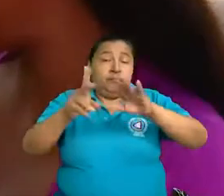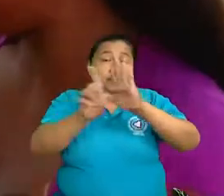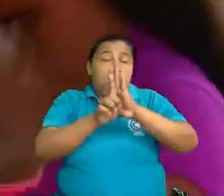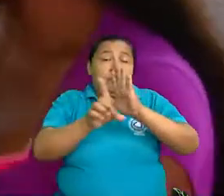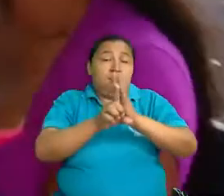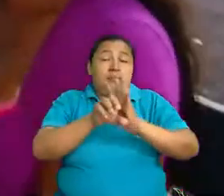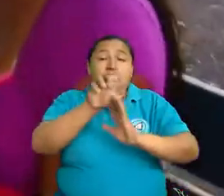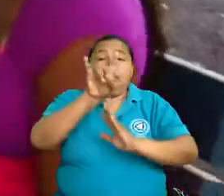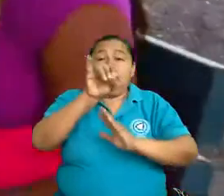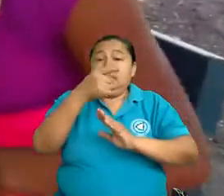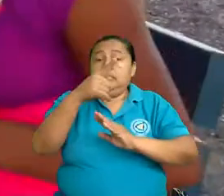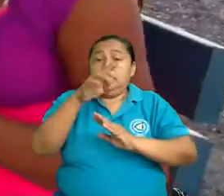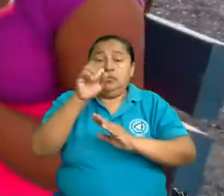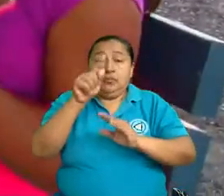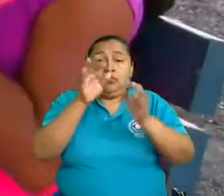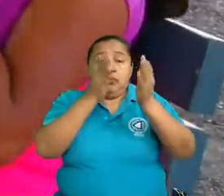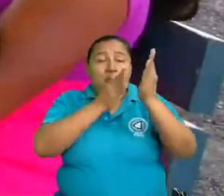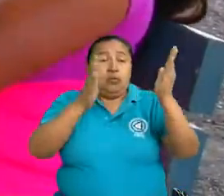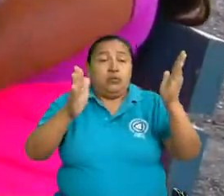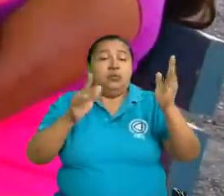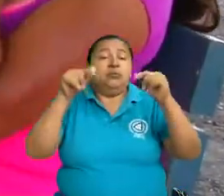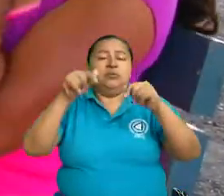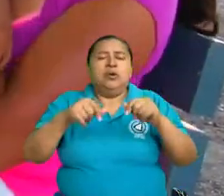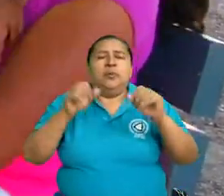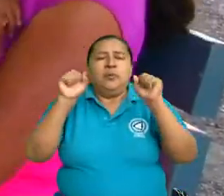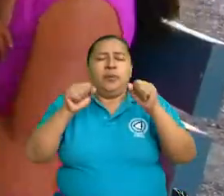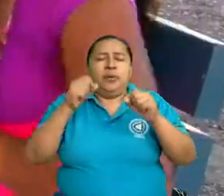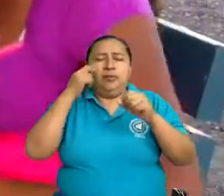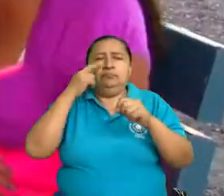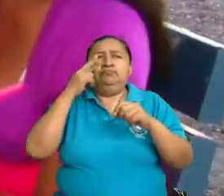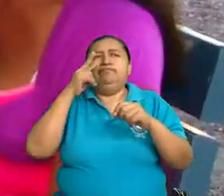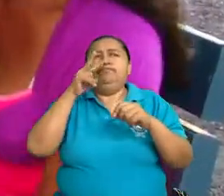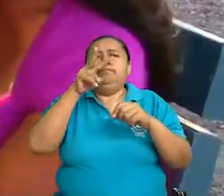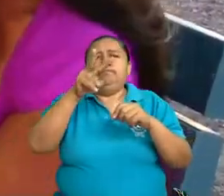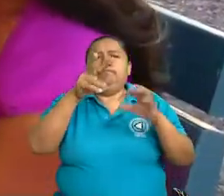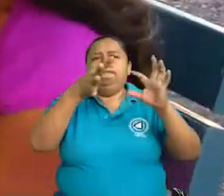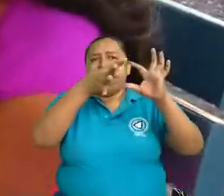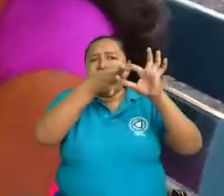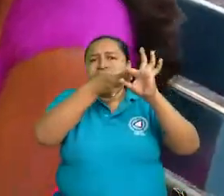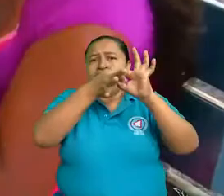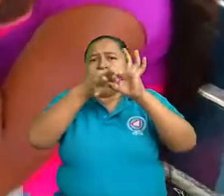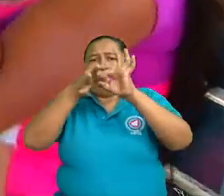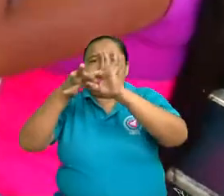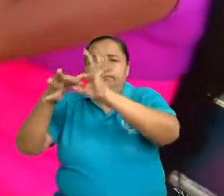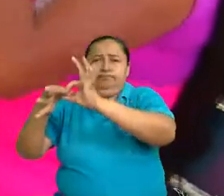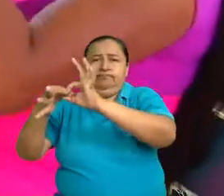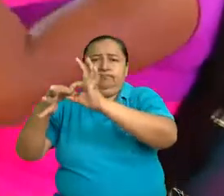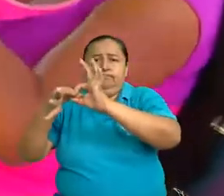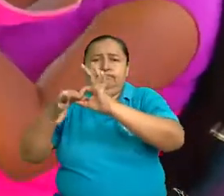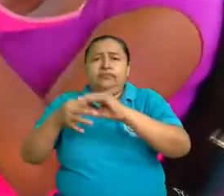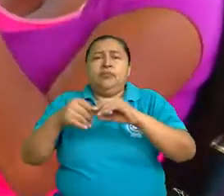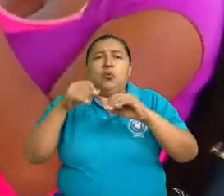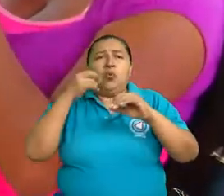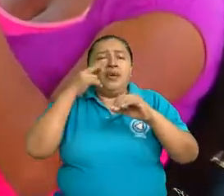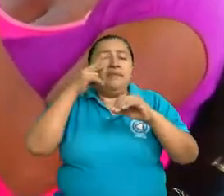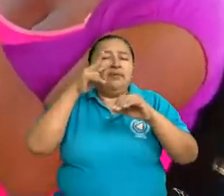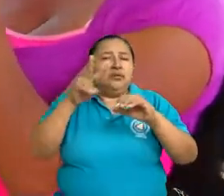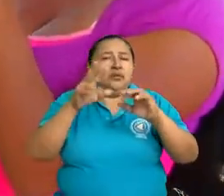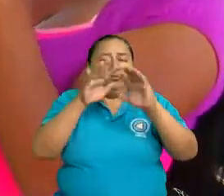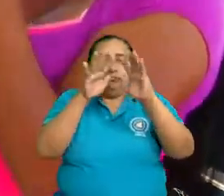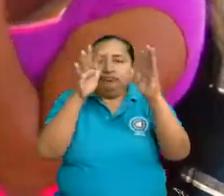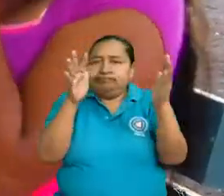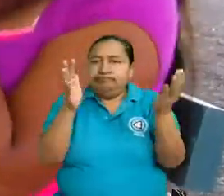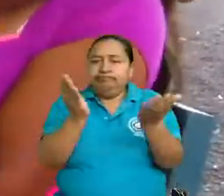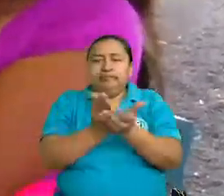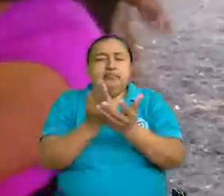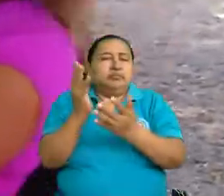digesto nos permite tener una visión sistémica, una visión conglobante de todos